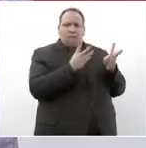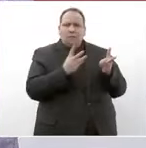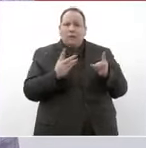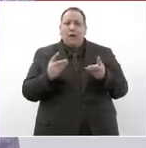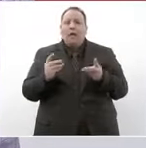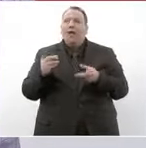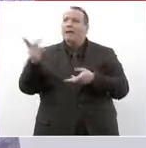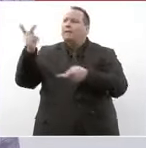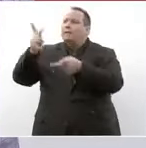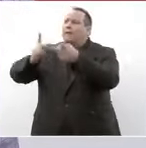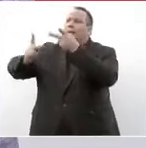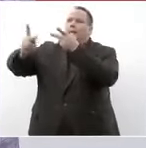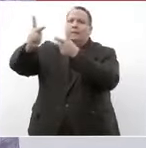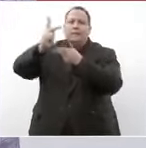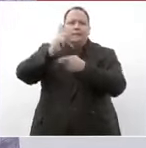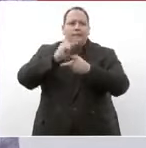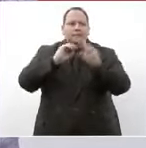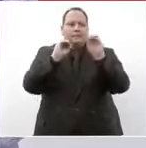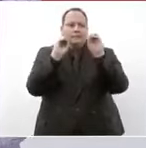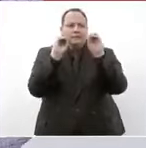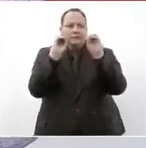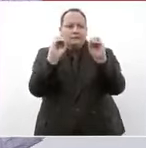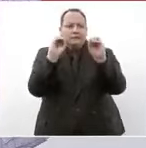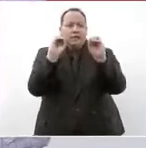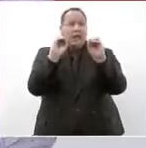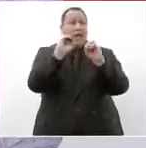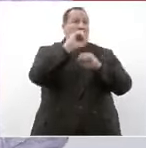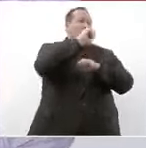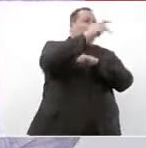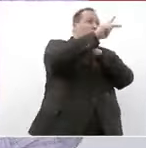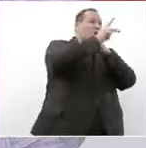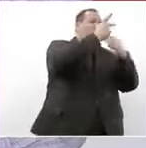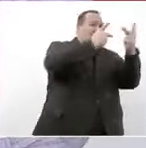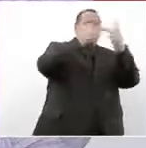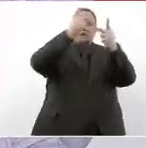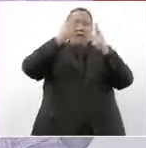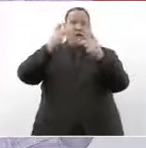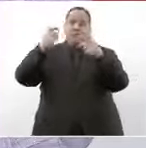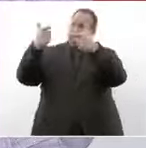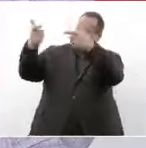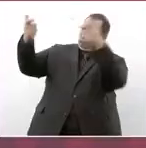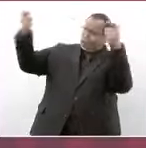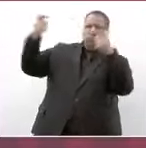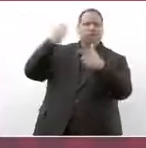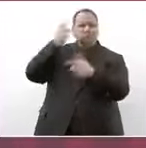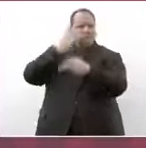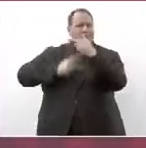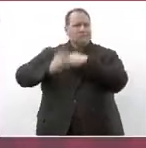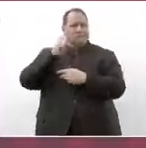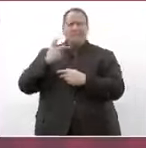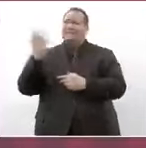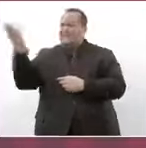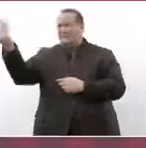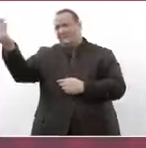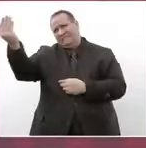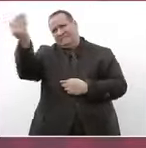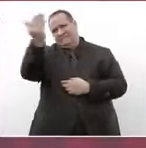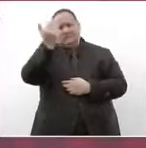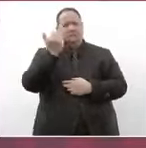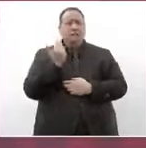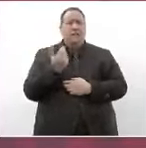deuda todos los países hasta los más grandes recurrieron